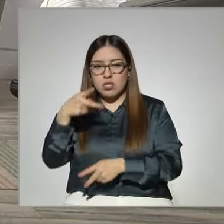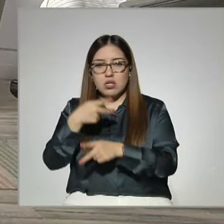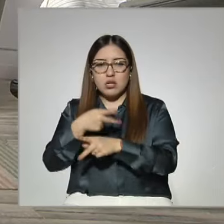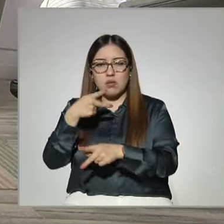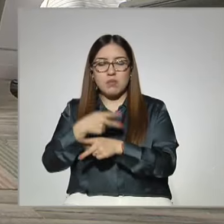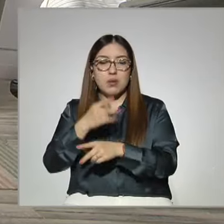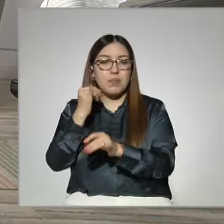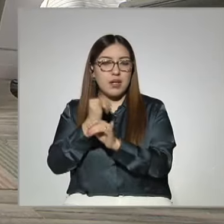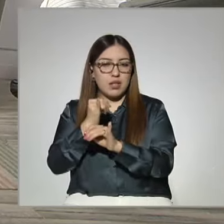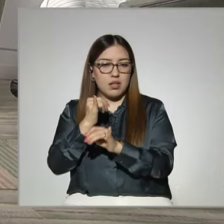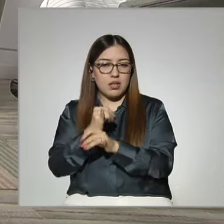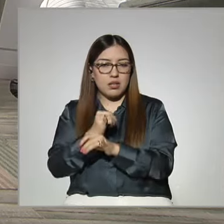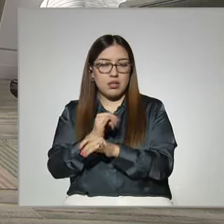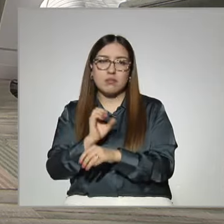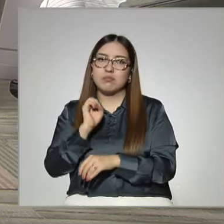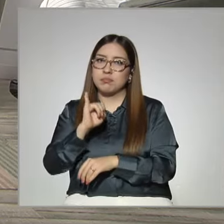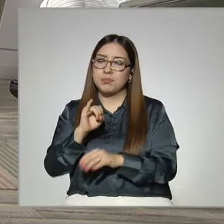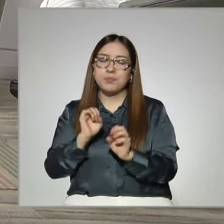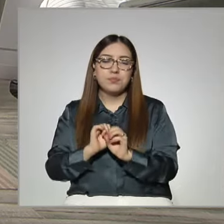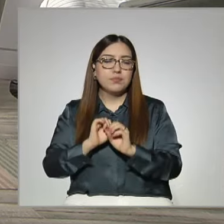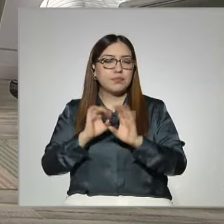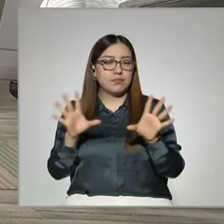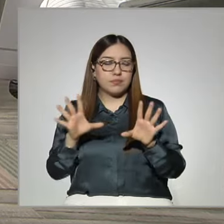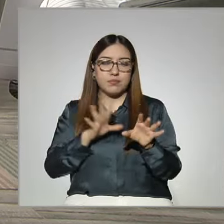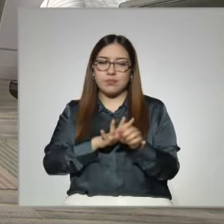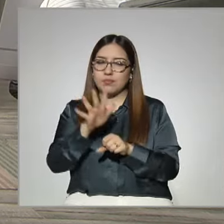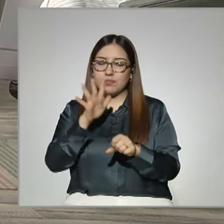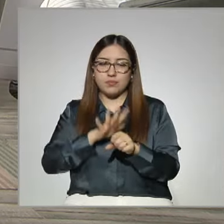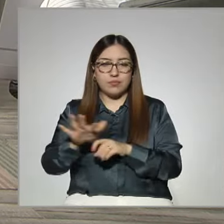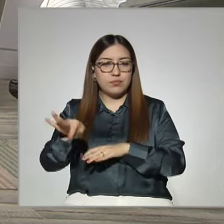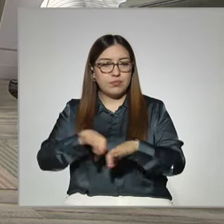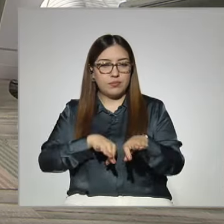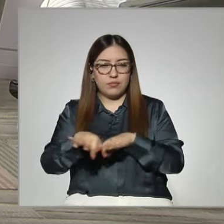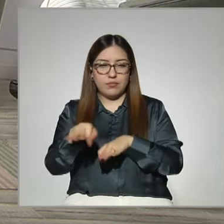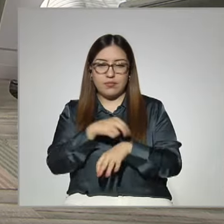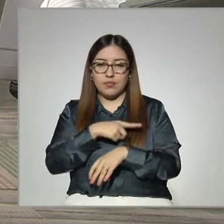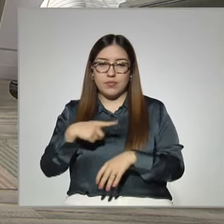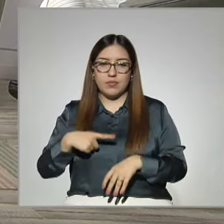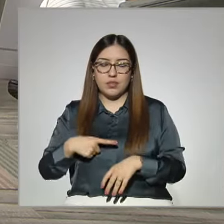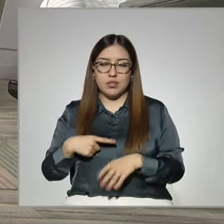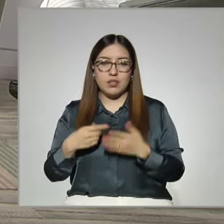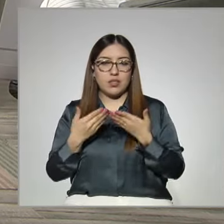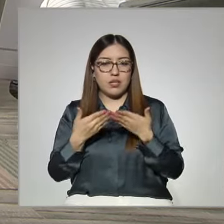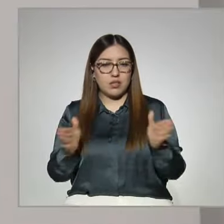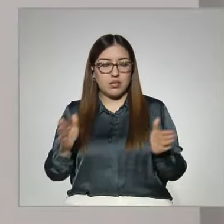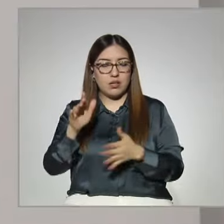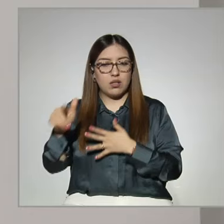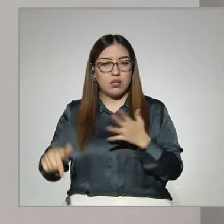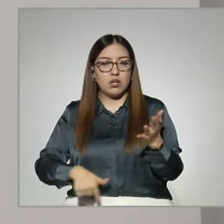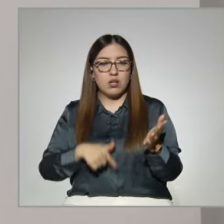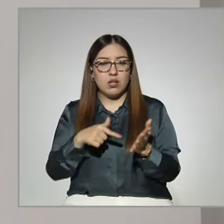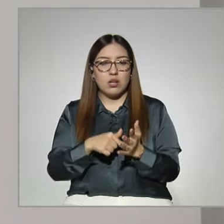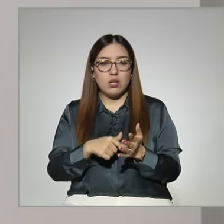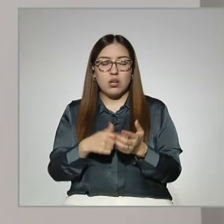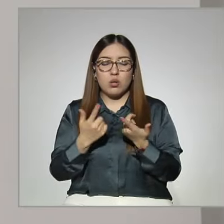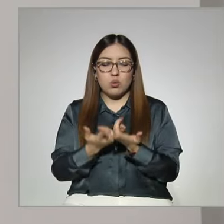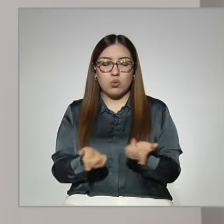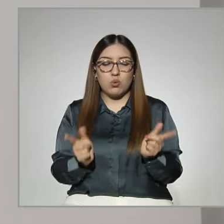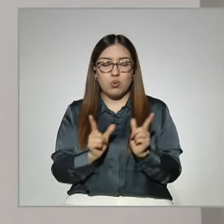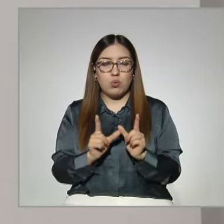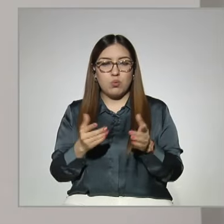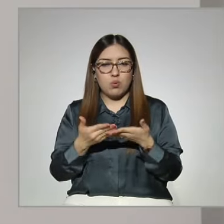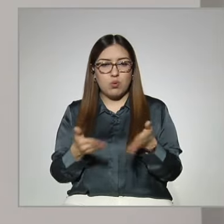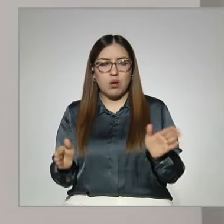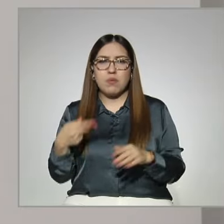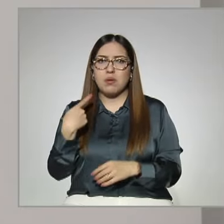Claro, es como en todos lados, como en cualquier empleo, es necesario tener el espacio abierto, el espacio disponible, que se abra el grupo. Pero con